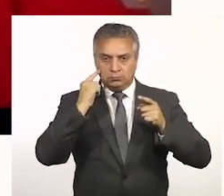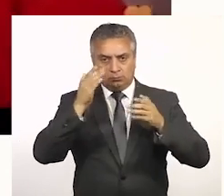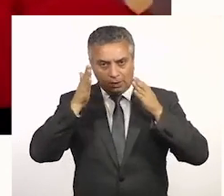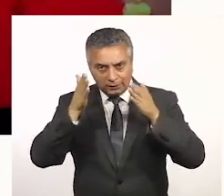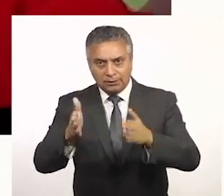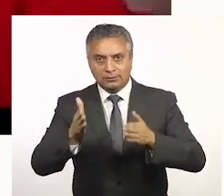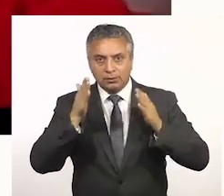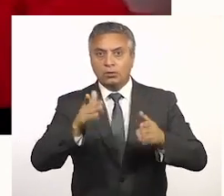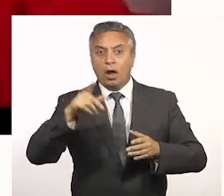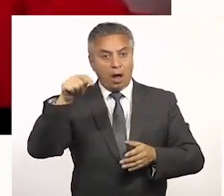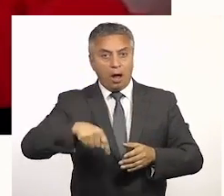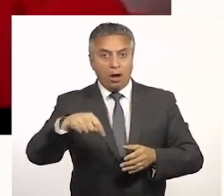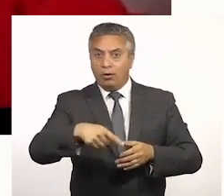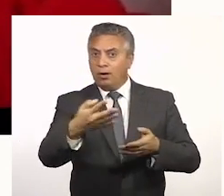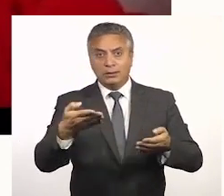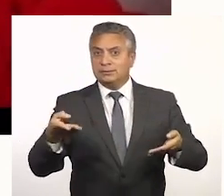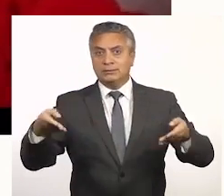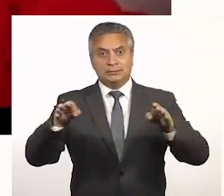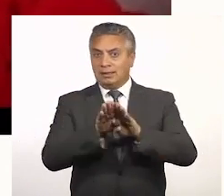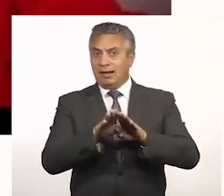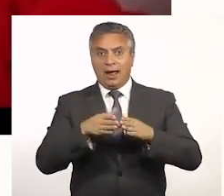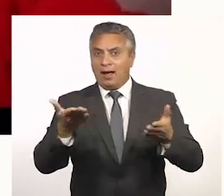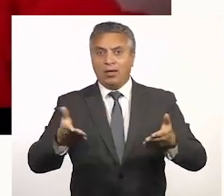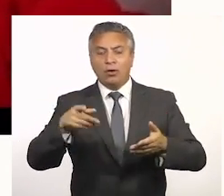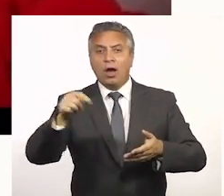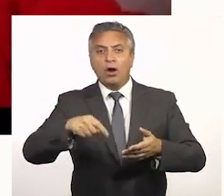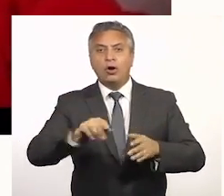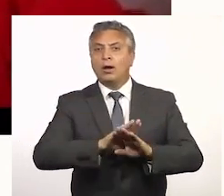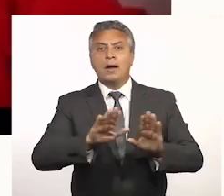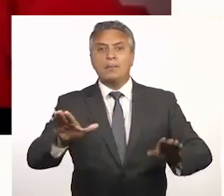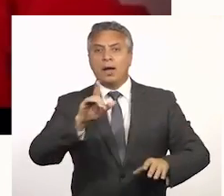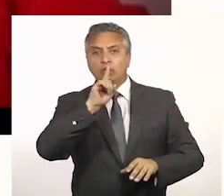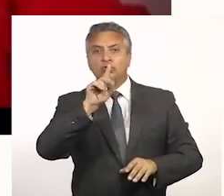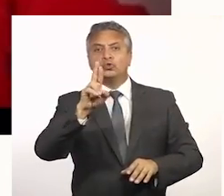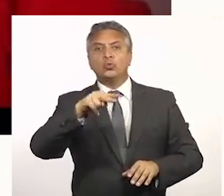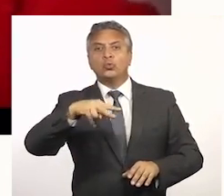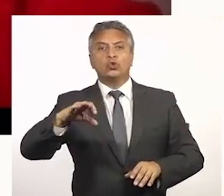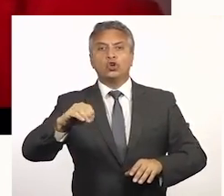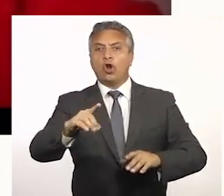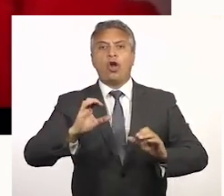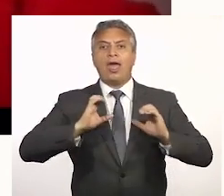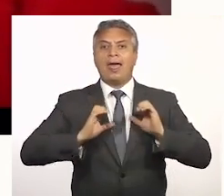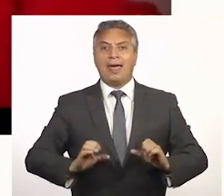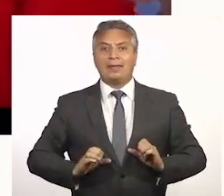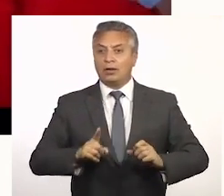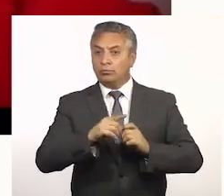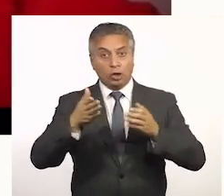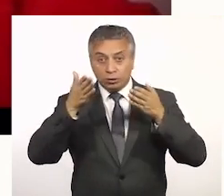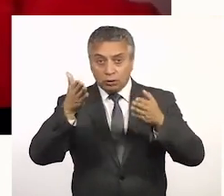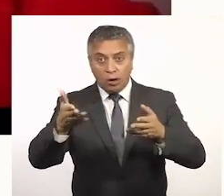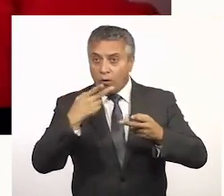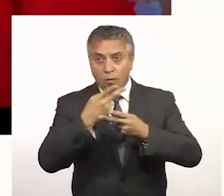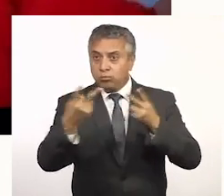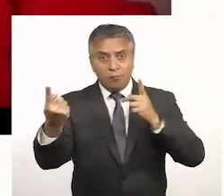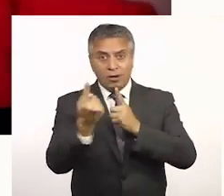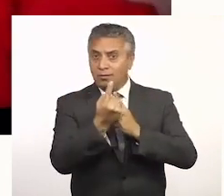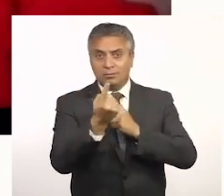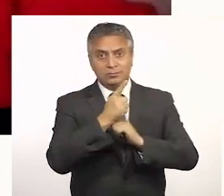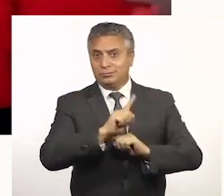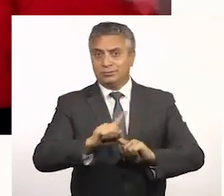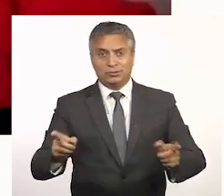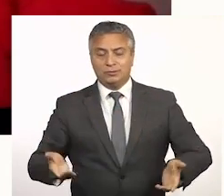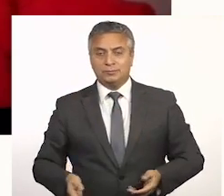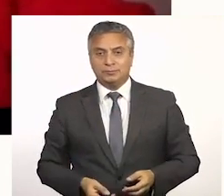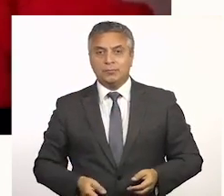en los establecimientos y hoy en día está cerrado o están haciendo turnos éticos, pero no están